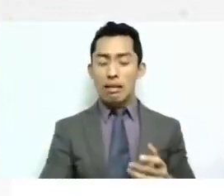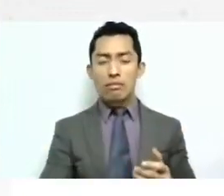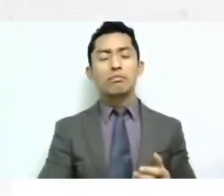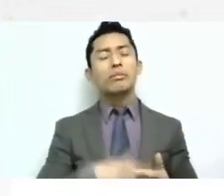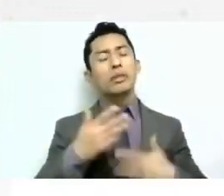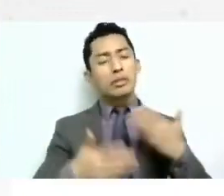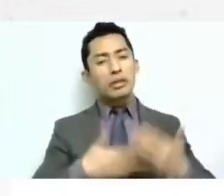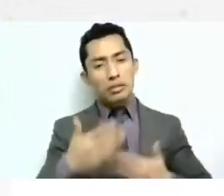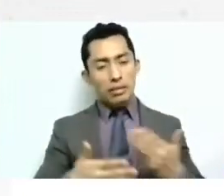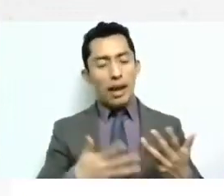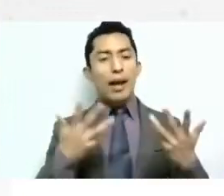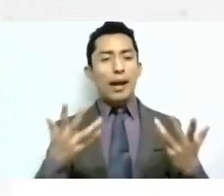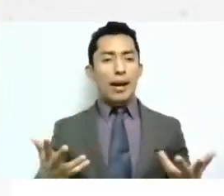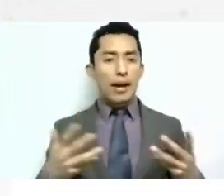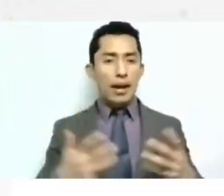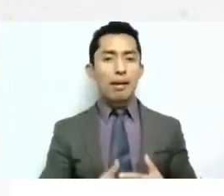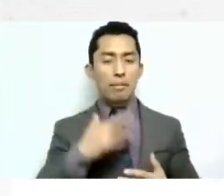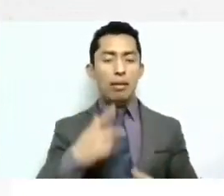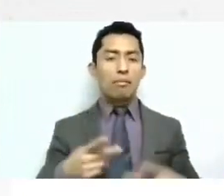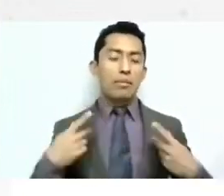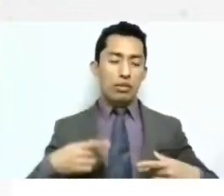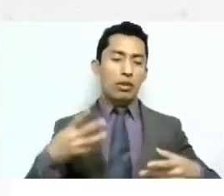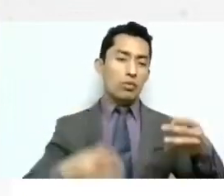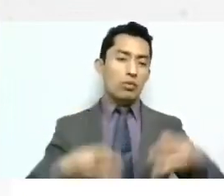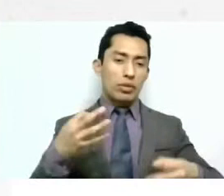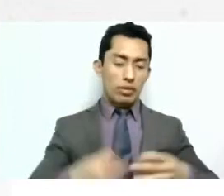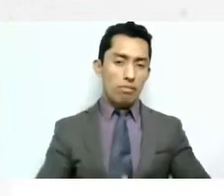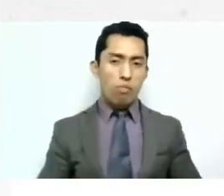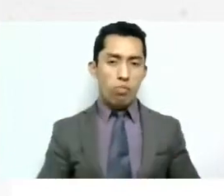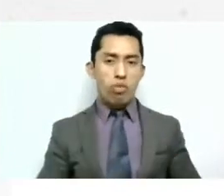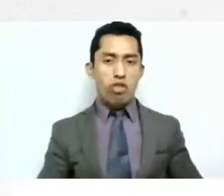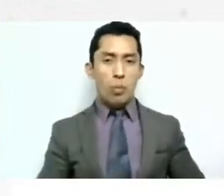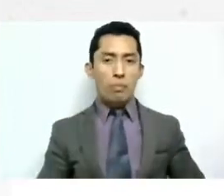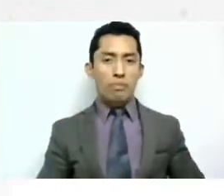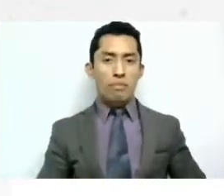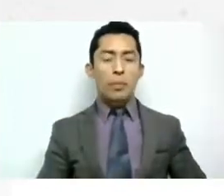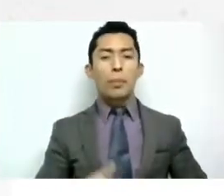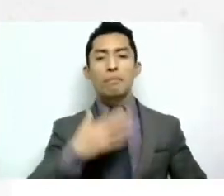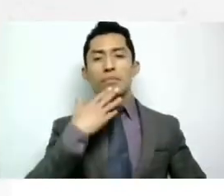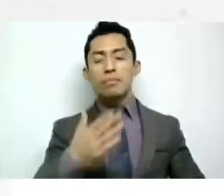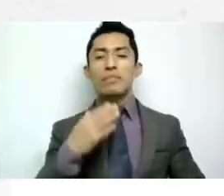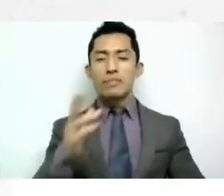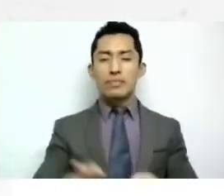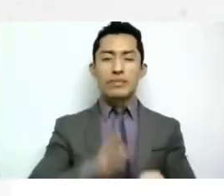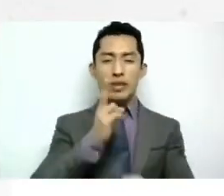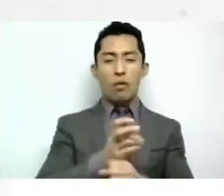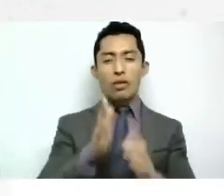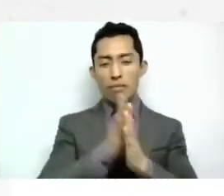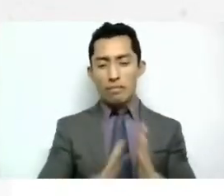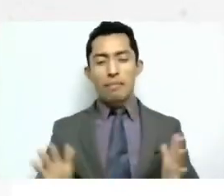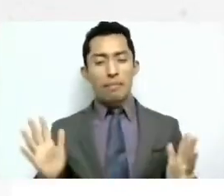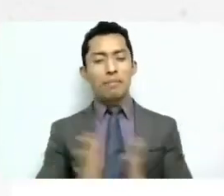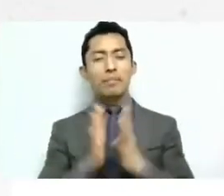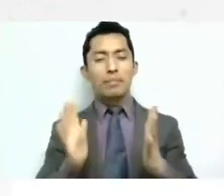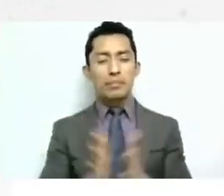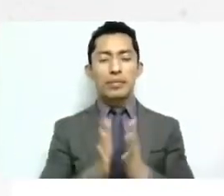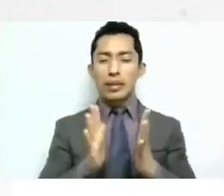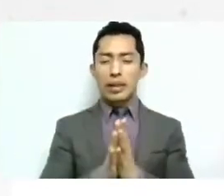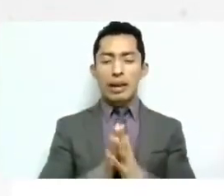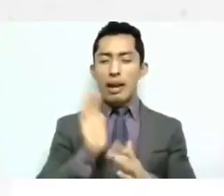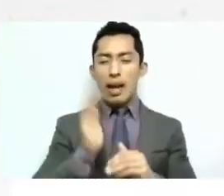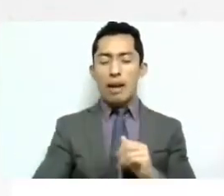maneras por parte del judicial y para cerrar este segundo bloque quisiera que las dos